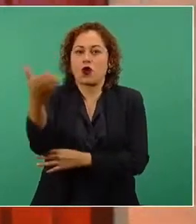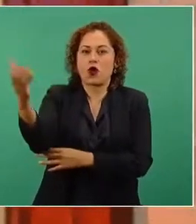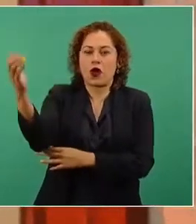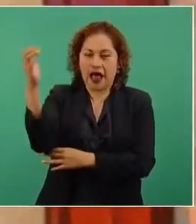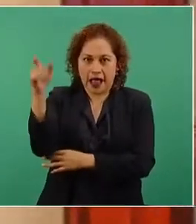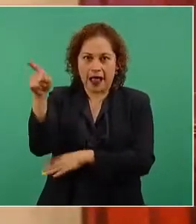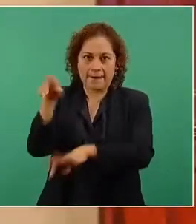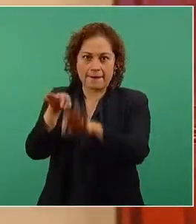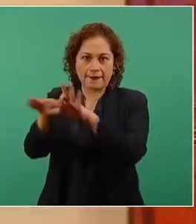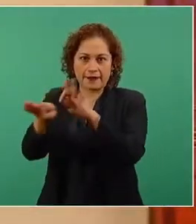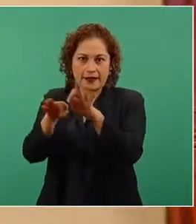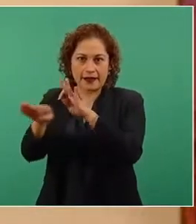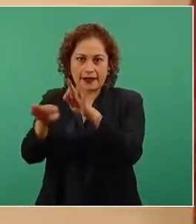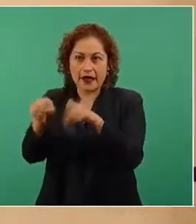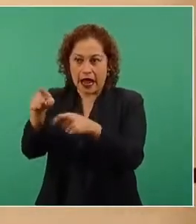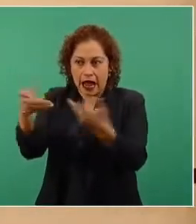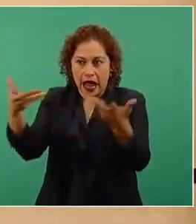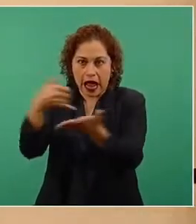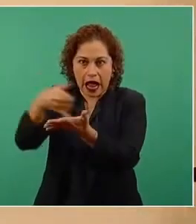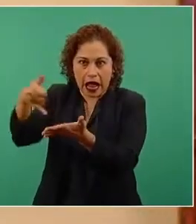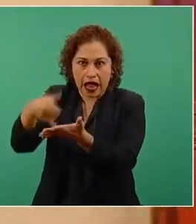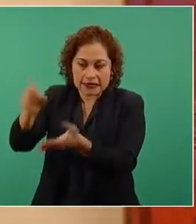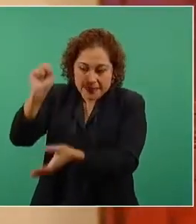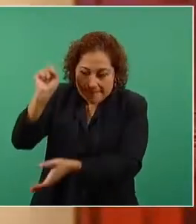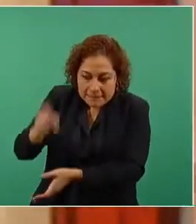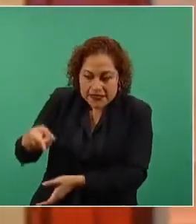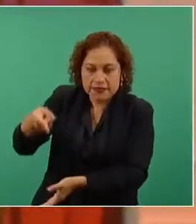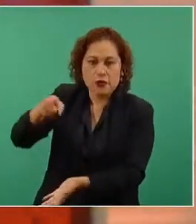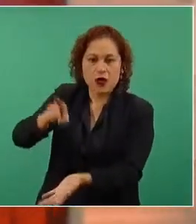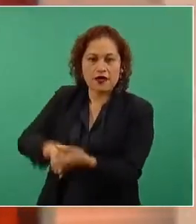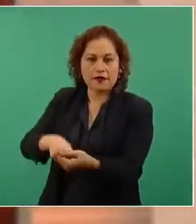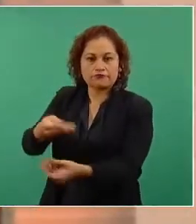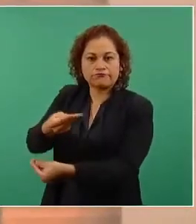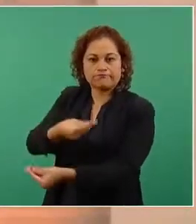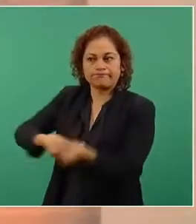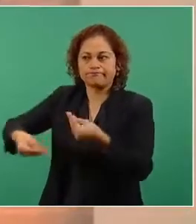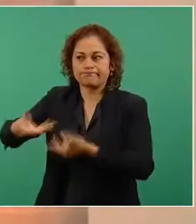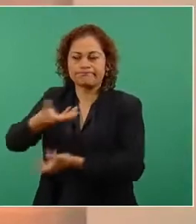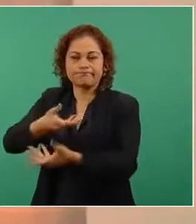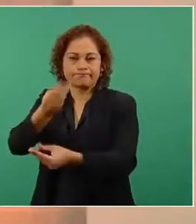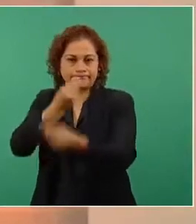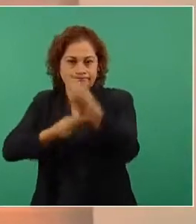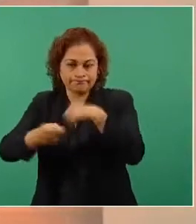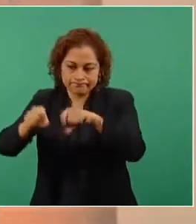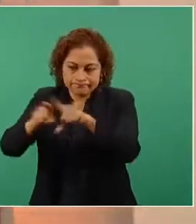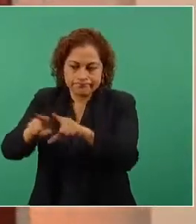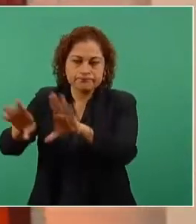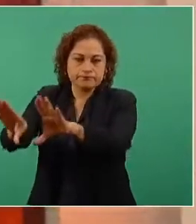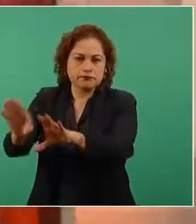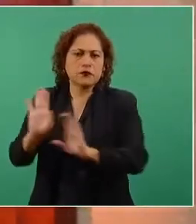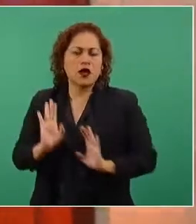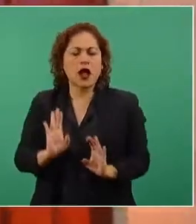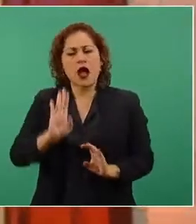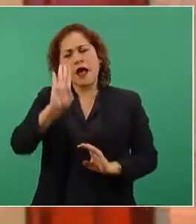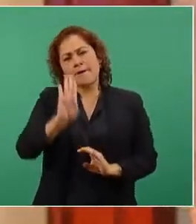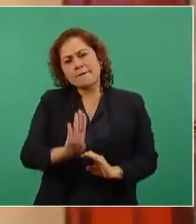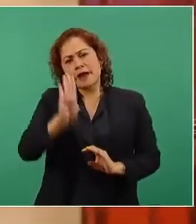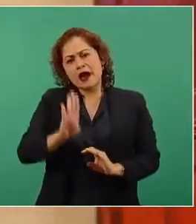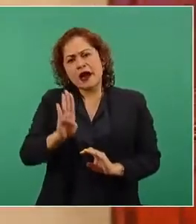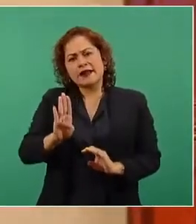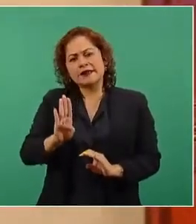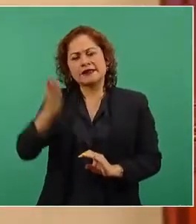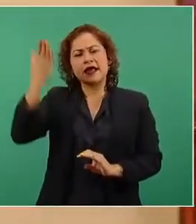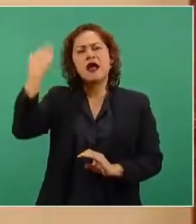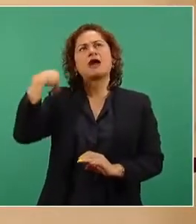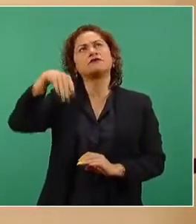produces para el autoconsumo el maíz o el frijol, pues parecería que era una cosa así, producir la electricidad para ti mismo, era una de